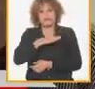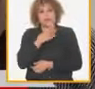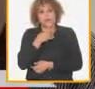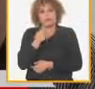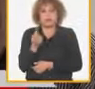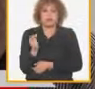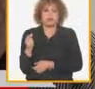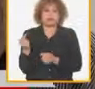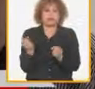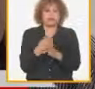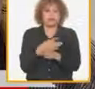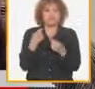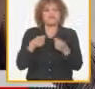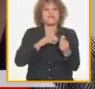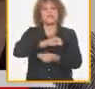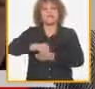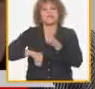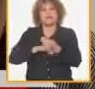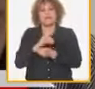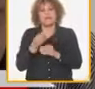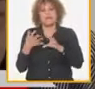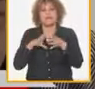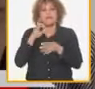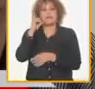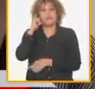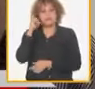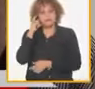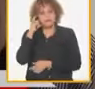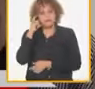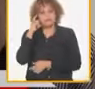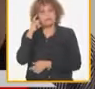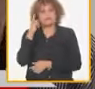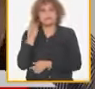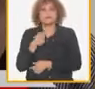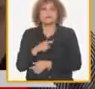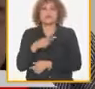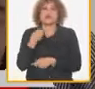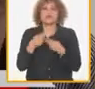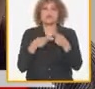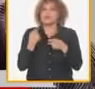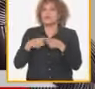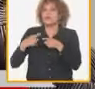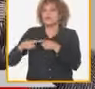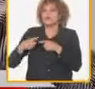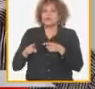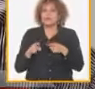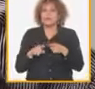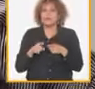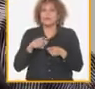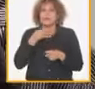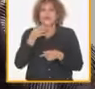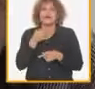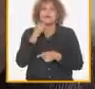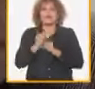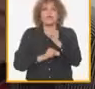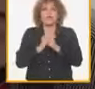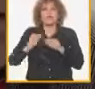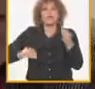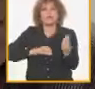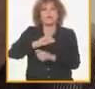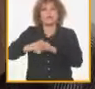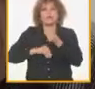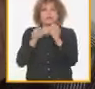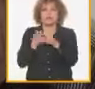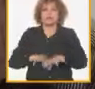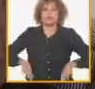lo tenemos así pero tenemos que cambiar tenemos que crecer tenemos que hacer cosas hacer y no explicar lograr transformar la situación y en